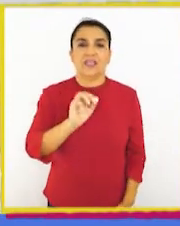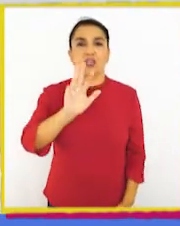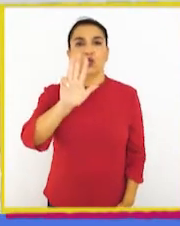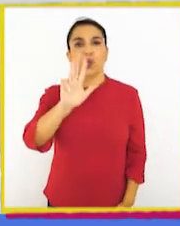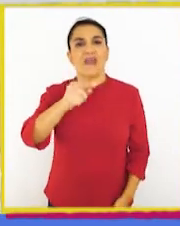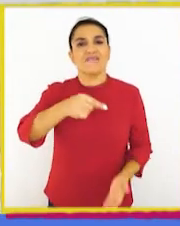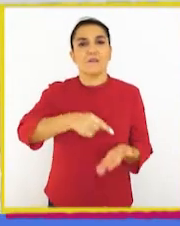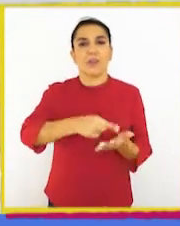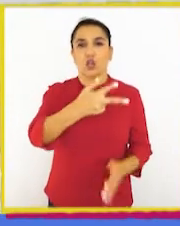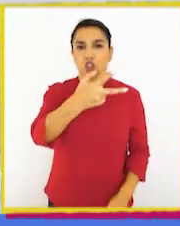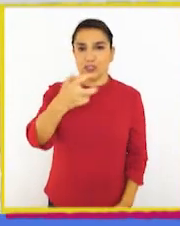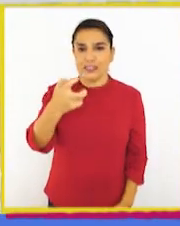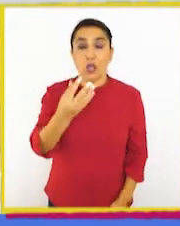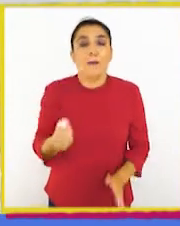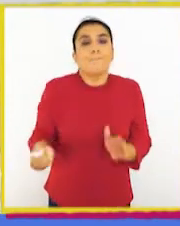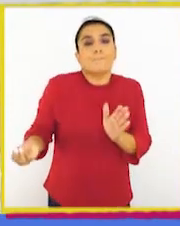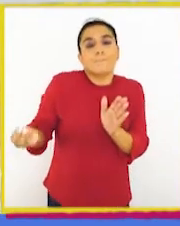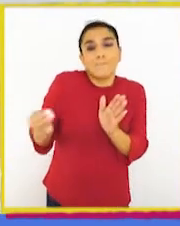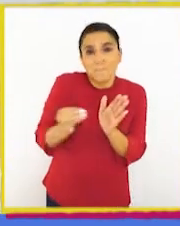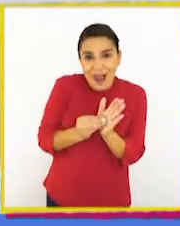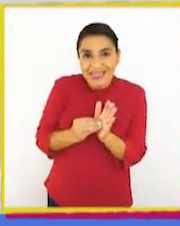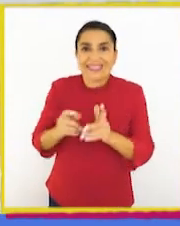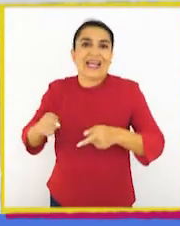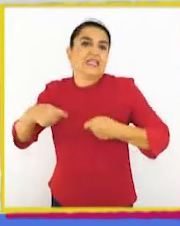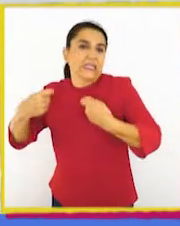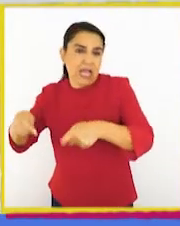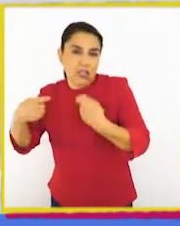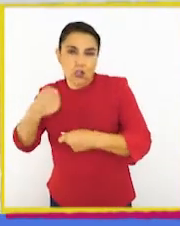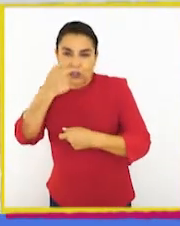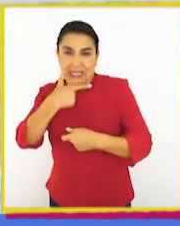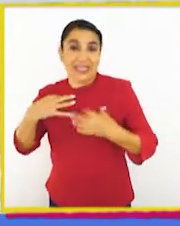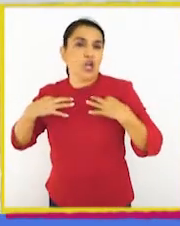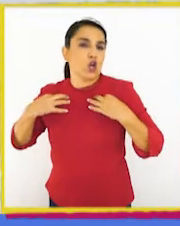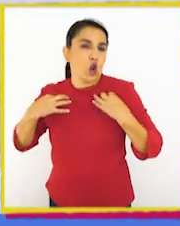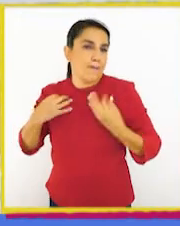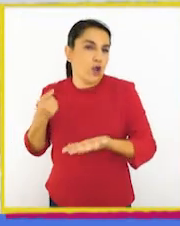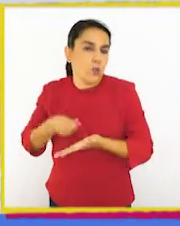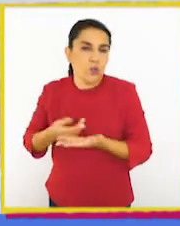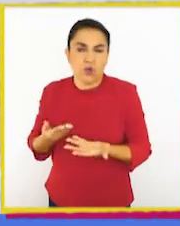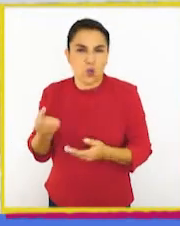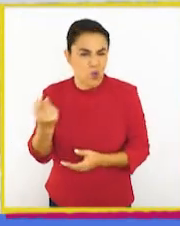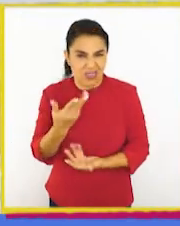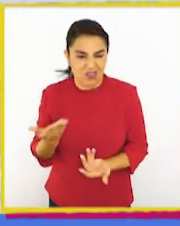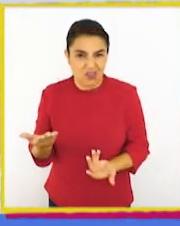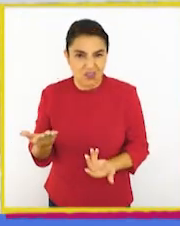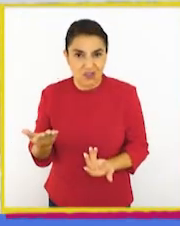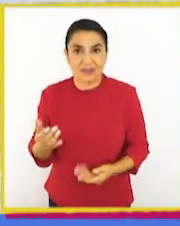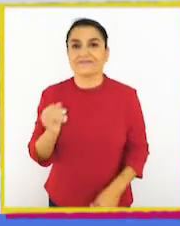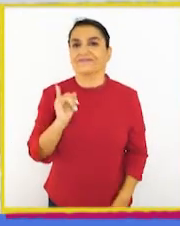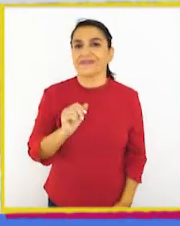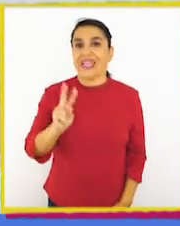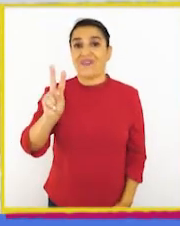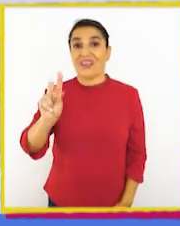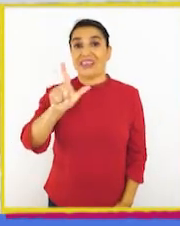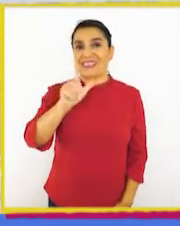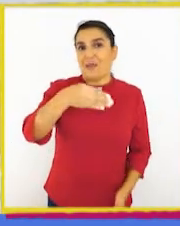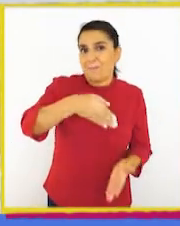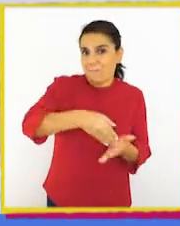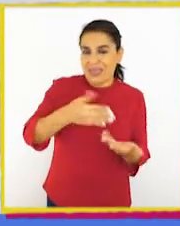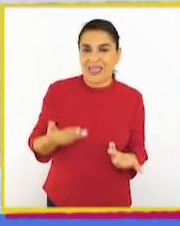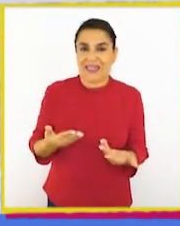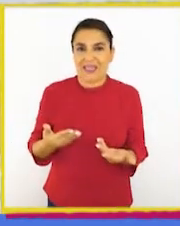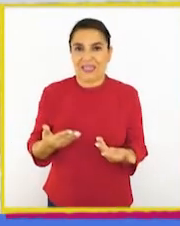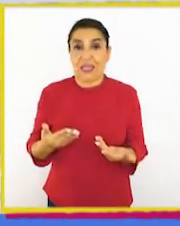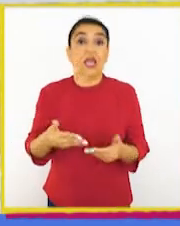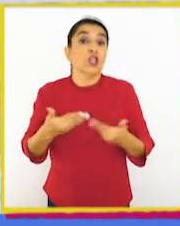¡Eso! 9.800 más lo que gastó Chester en la ropa. ¿Cuánto era? ¡Eso! ¡27